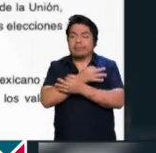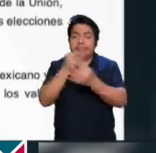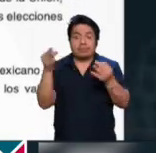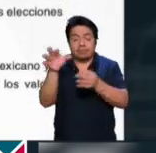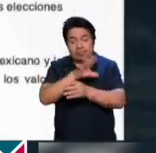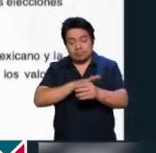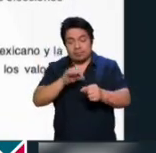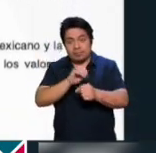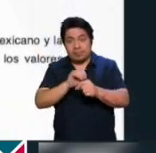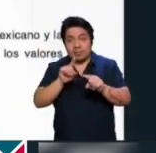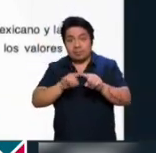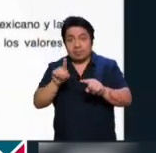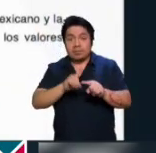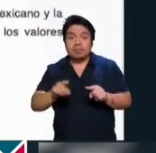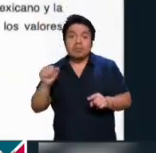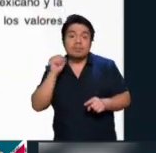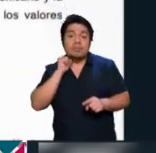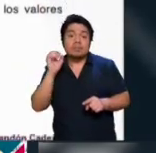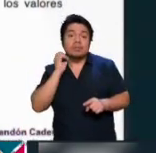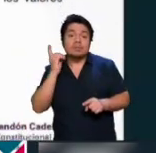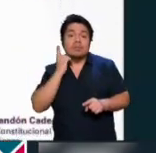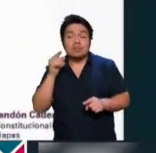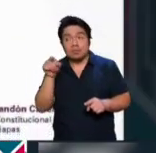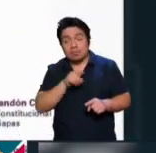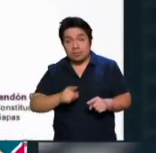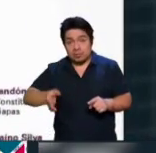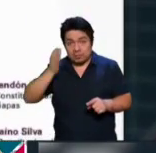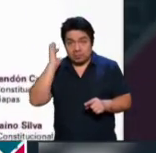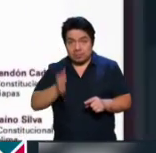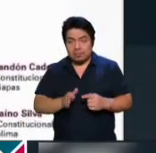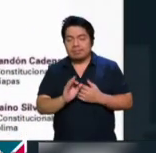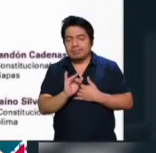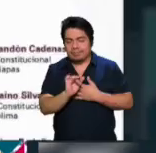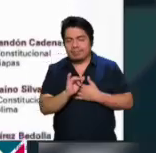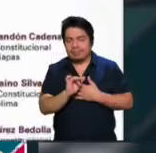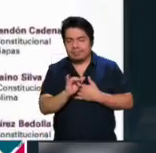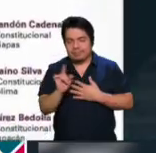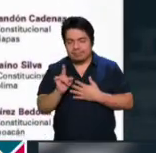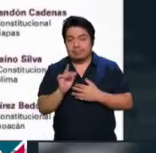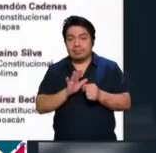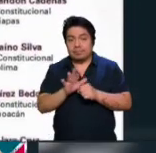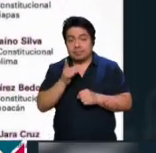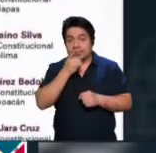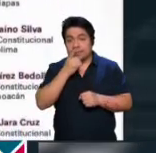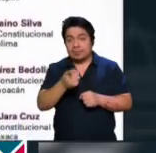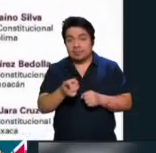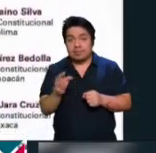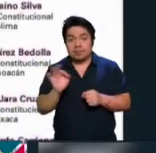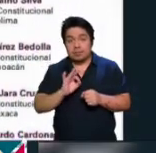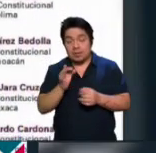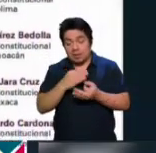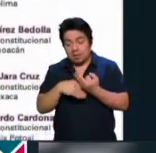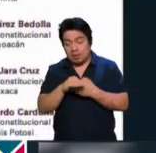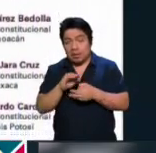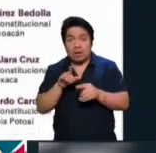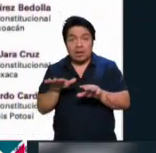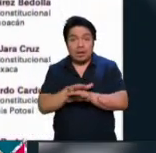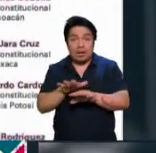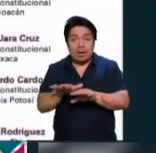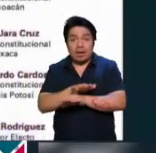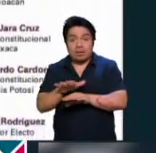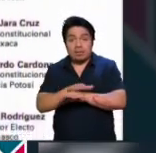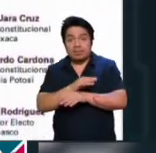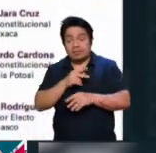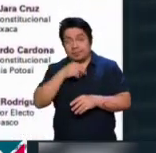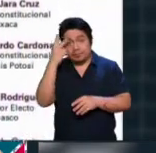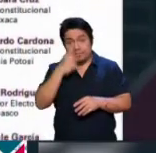conjunto a las y los legisladores del Congreso de la Unión por la aprobación de la reforma judicial, que indicaron, posibilita los cambios estructurales que demanda